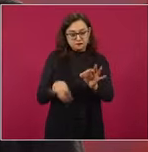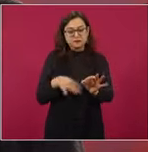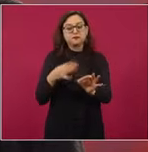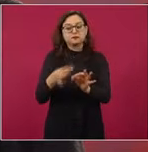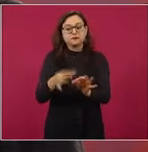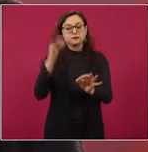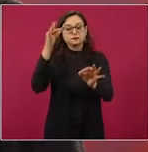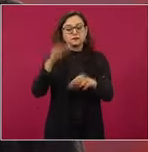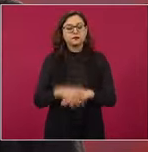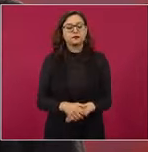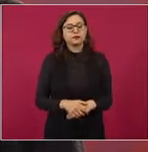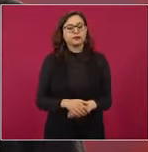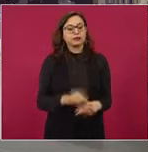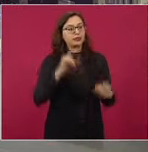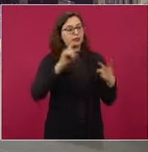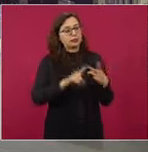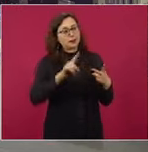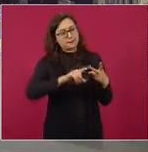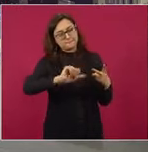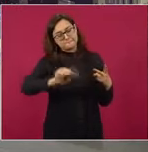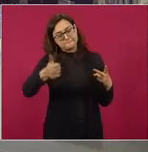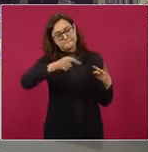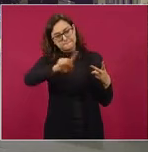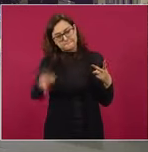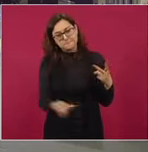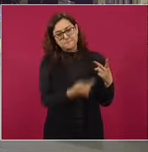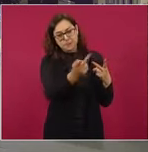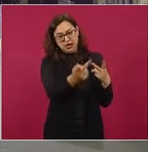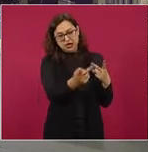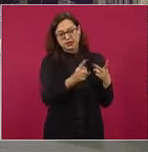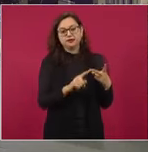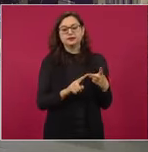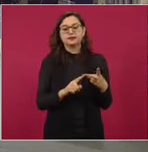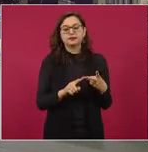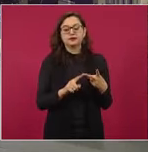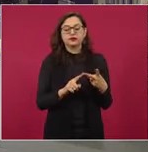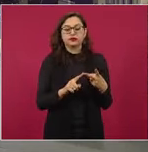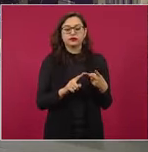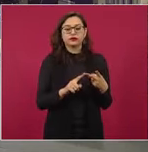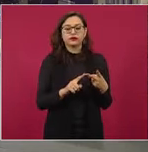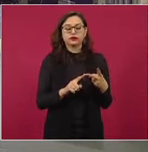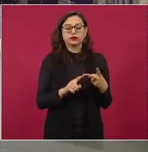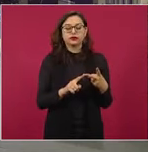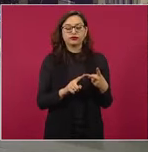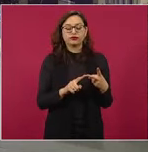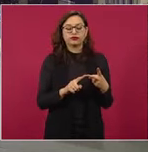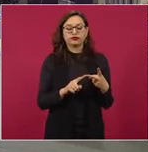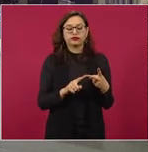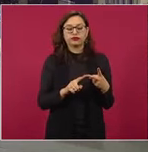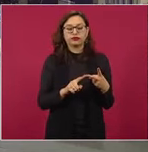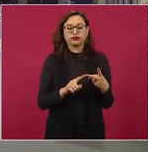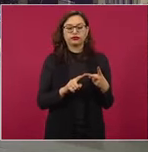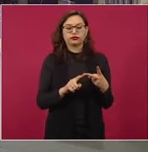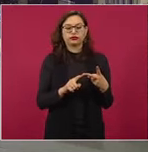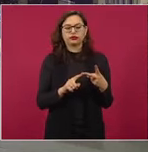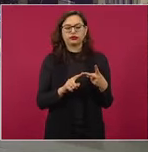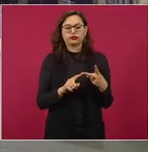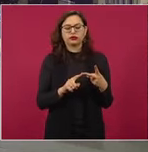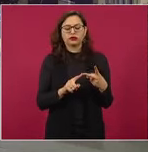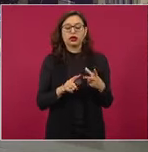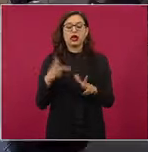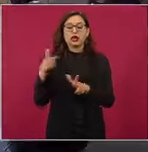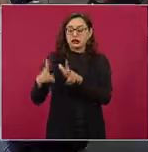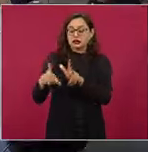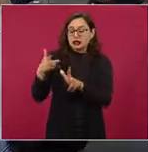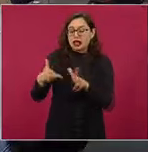Ok, en una segunda pregunta, bueno, hemos visto que el Tren Maya, el